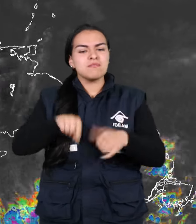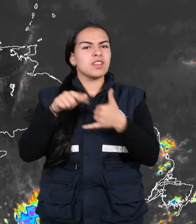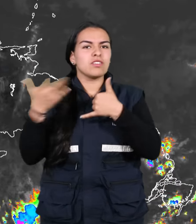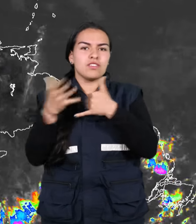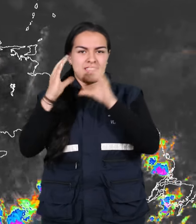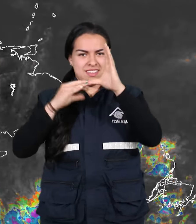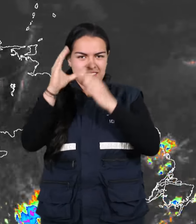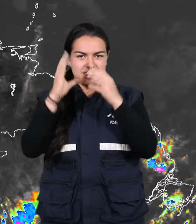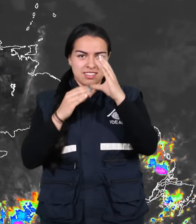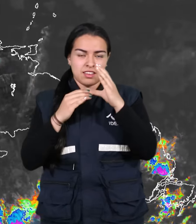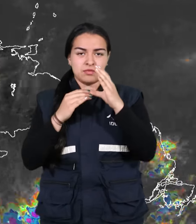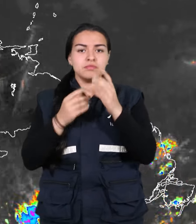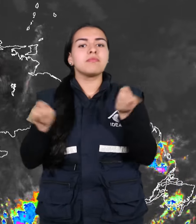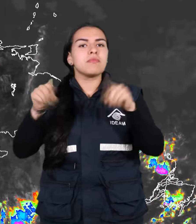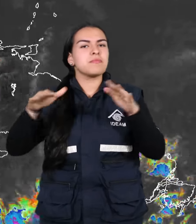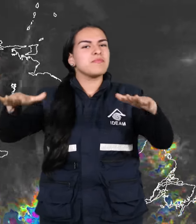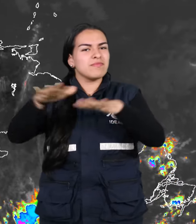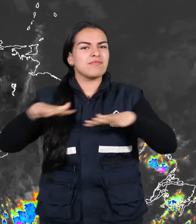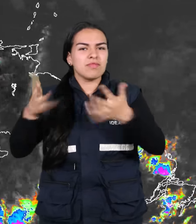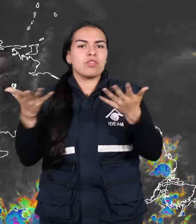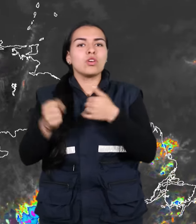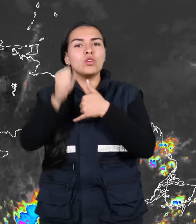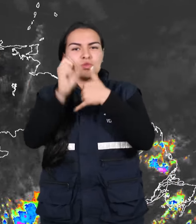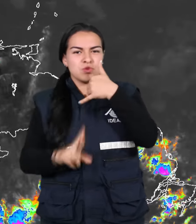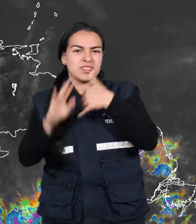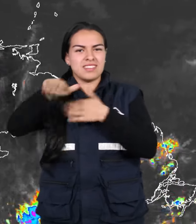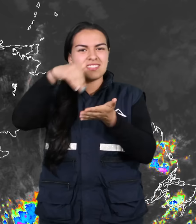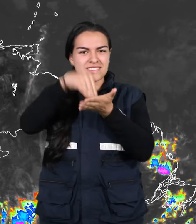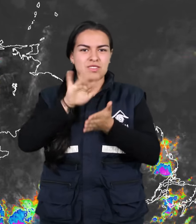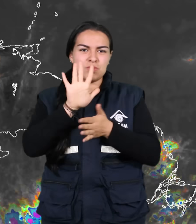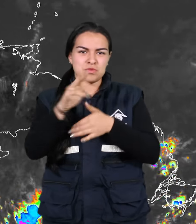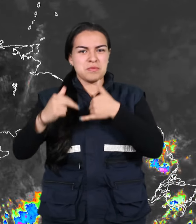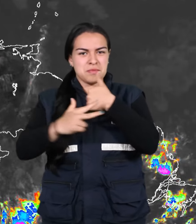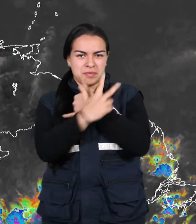de Caquetá y zonas del centro y sur de la región pacífica colombiana.